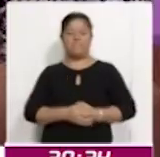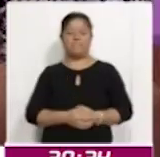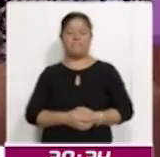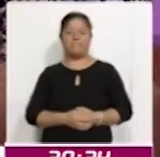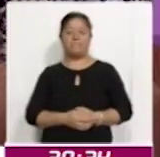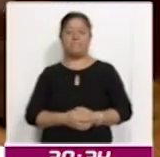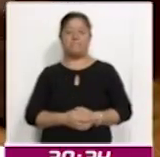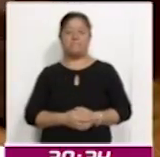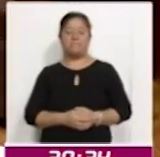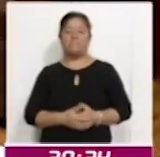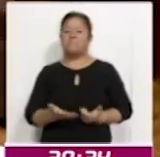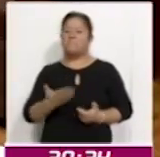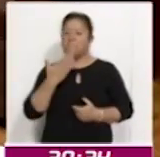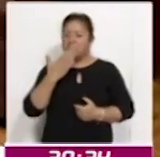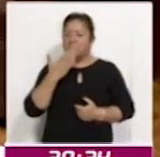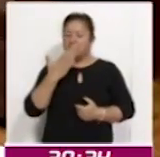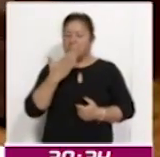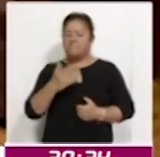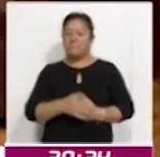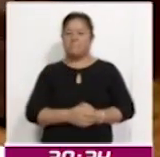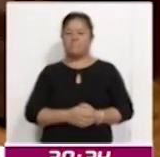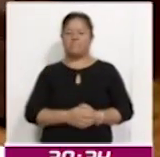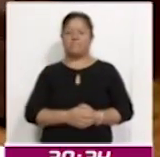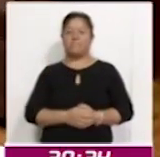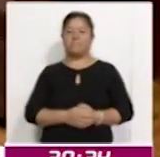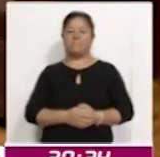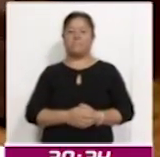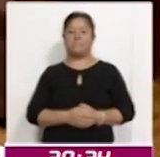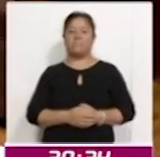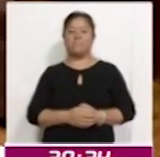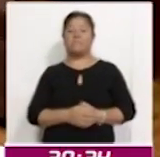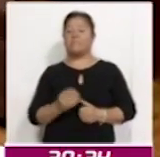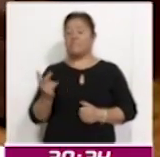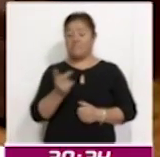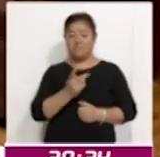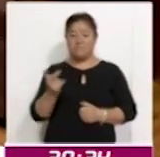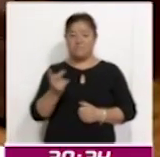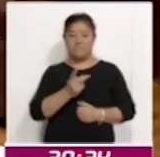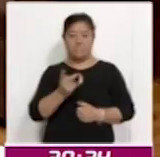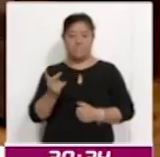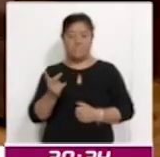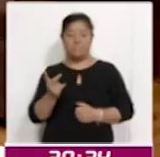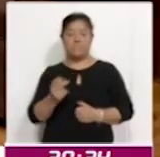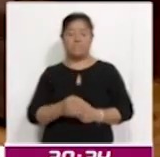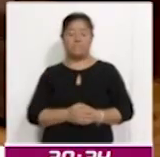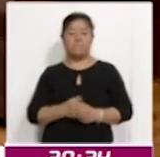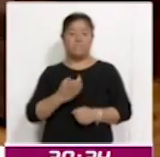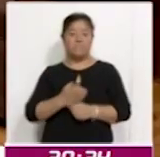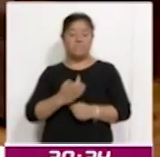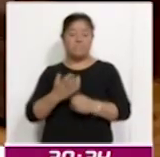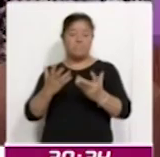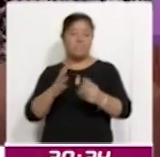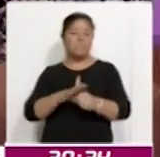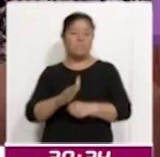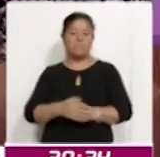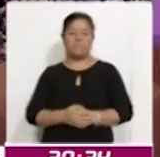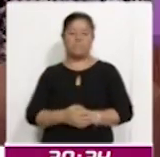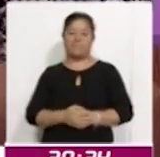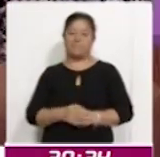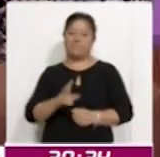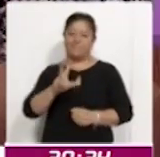¿Qué se puede hacer y qué no en este momento en estas dos demarcaciones? Bueno, en este momento no está permitido, hay que